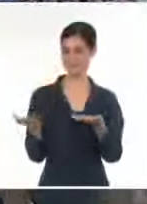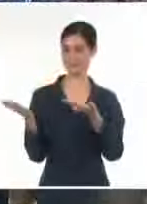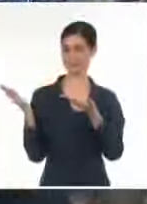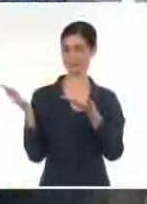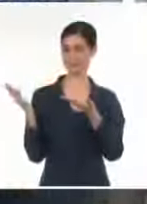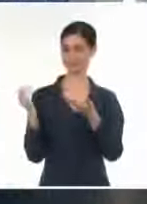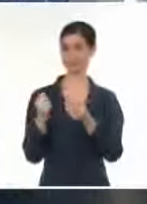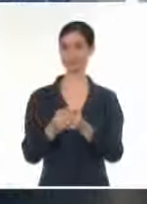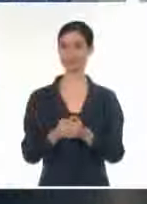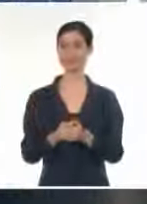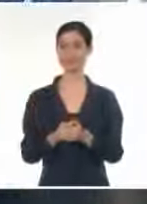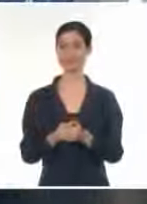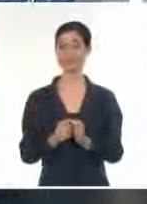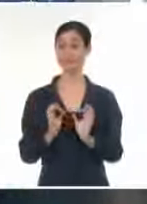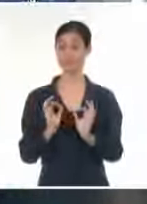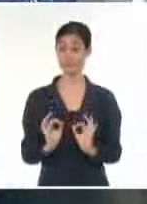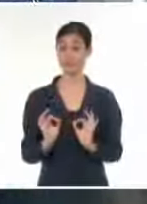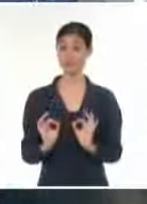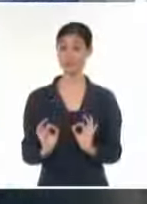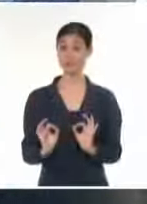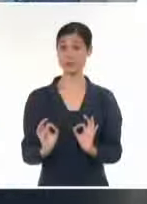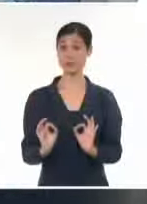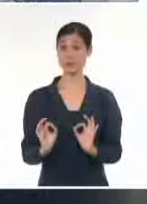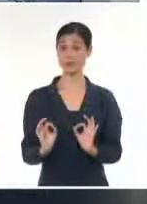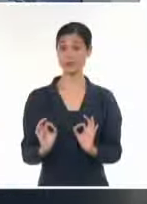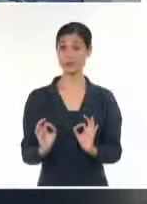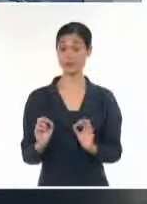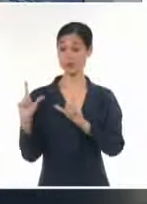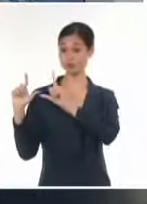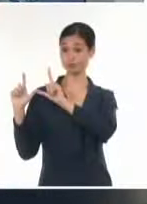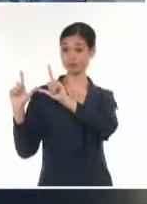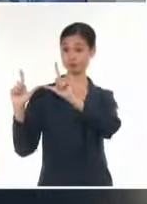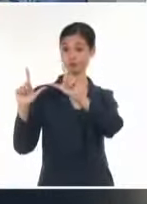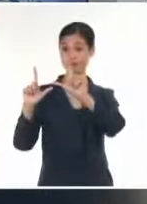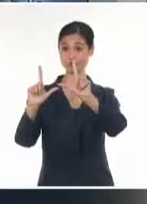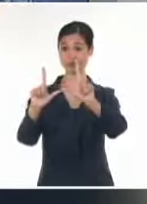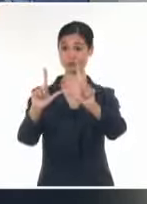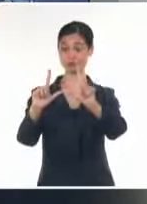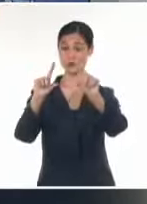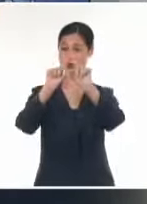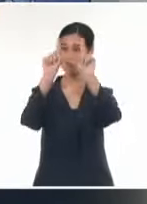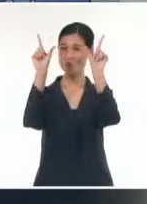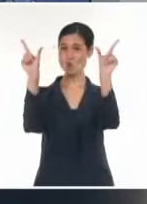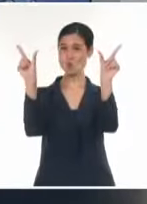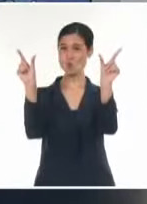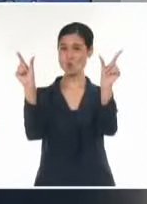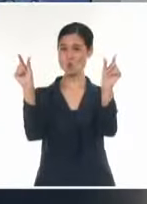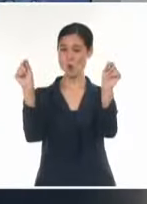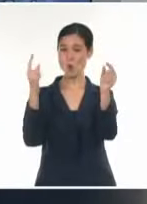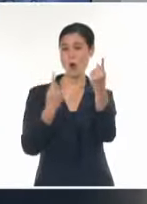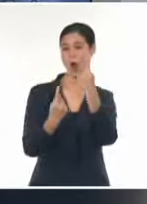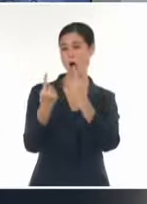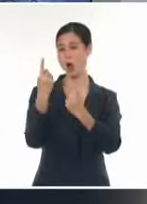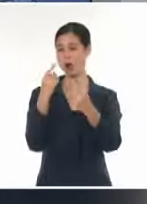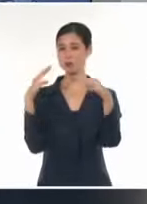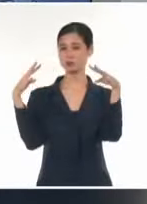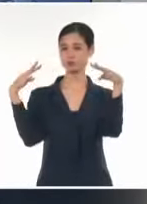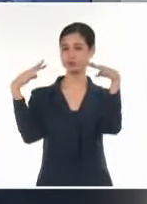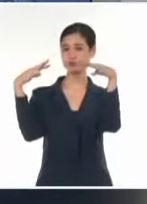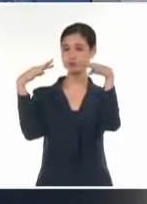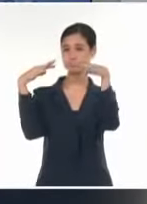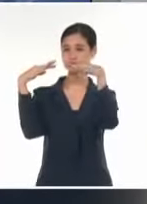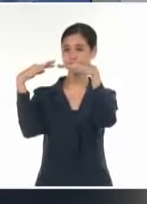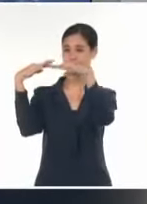efectivamente. Bueno, pues pueden apreciar en la imagen más ampliada de satélite cómo se mantiene solo algunos nublados altos en la parte